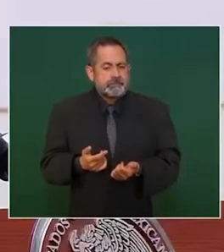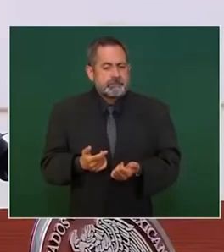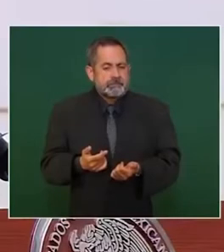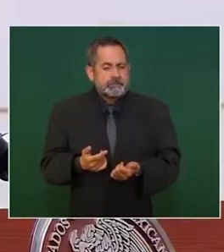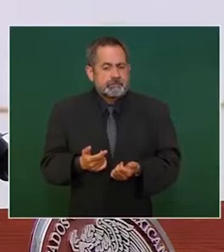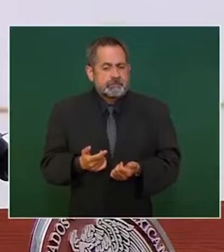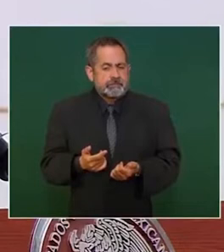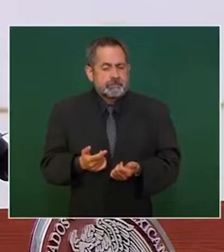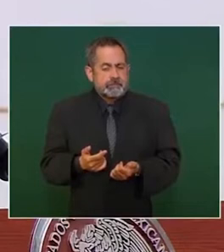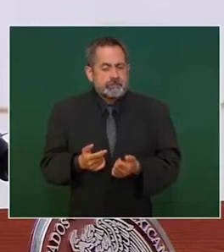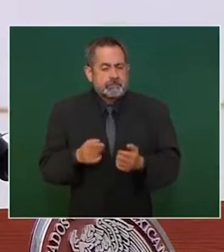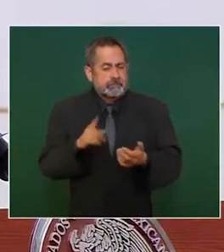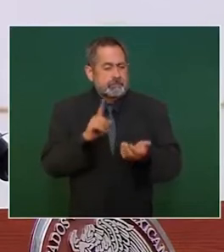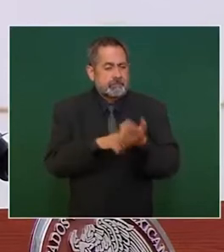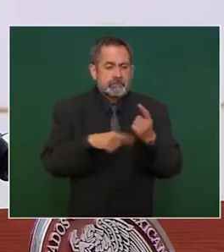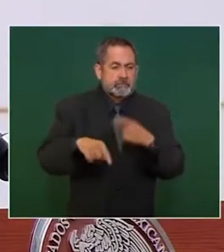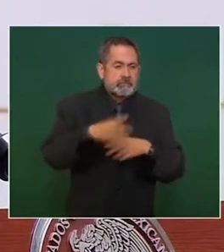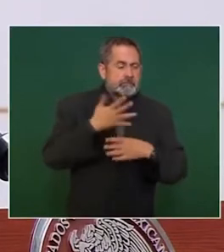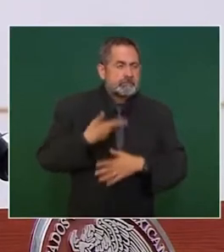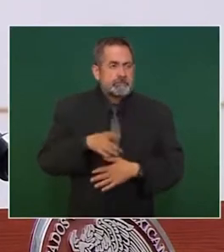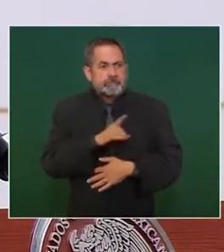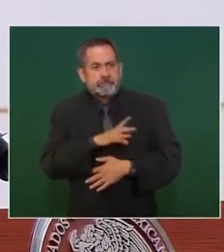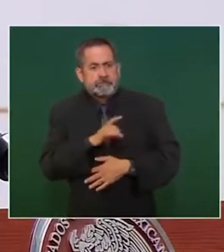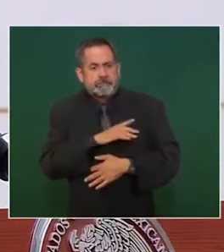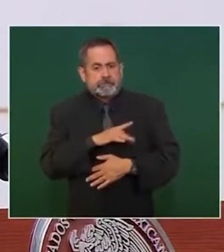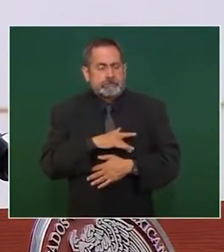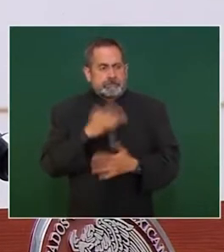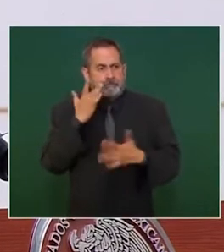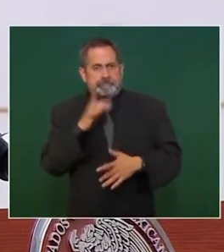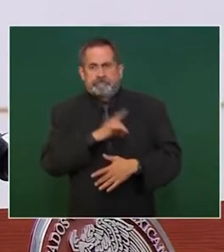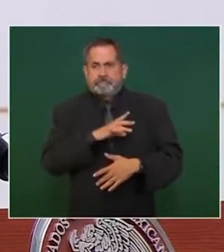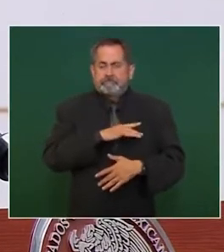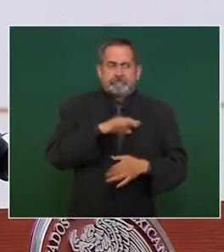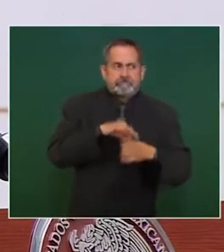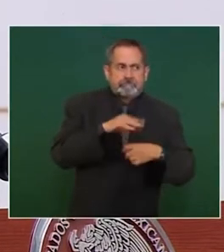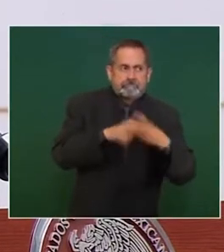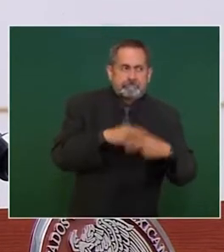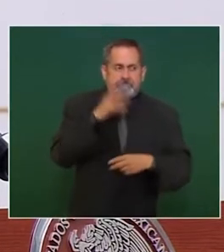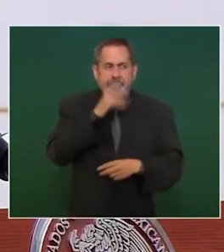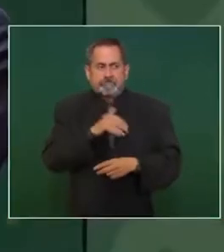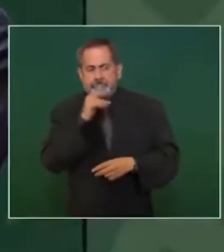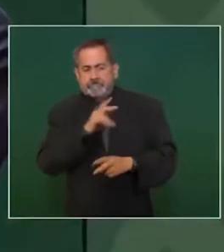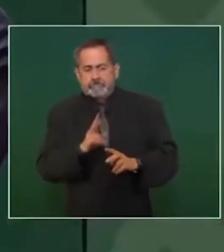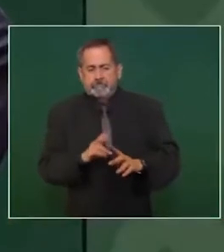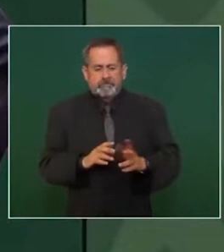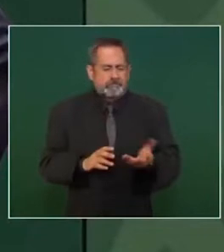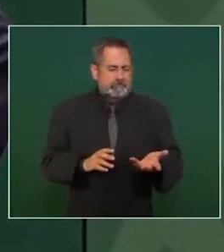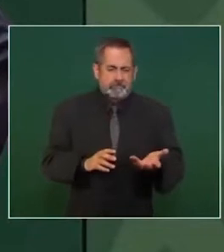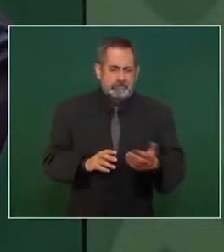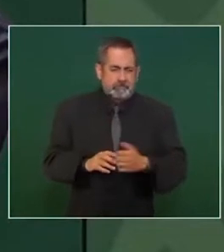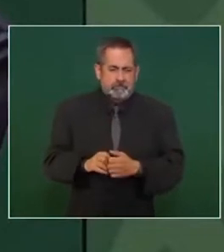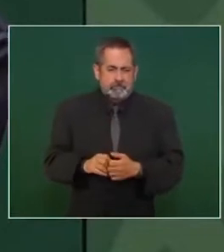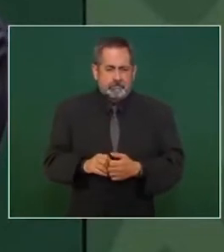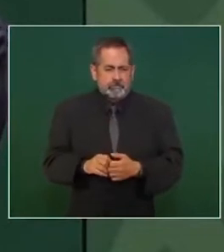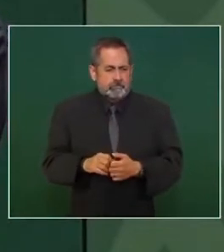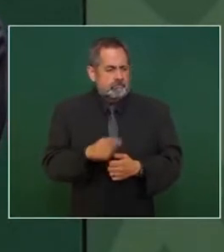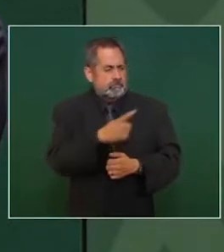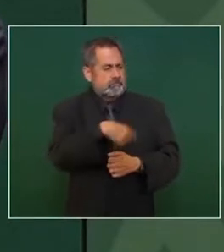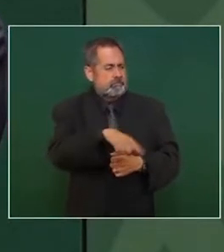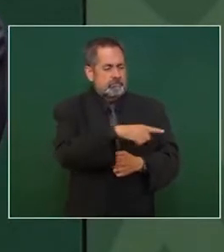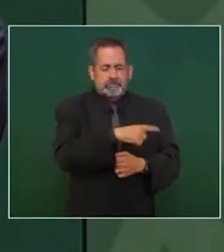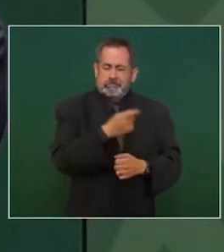se tenga temor o miedo piensan los cobardes